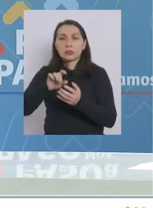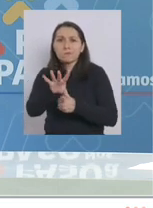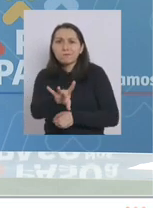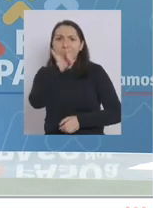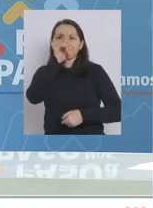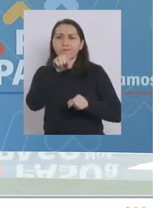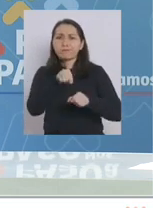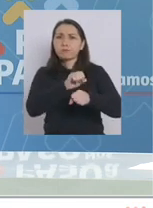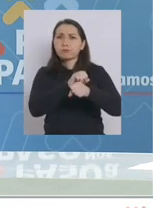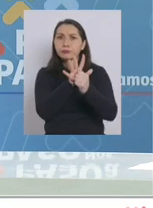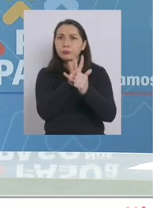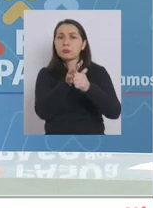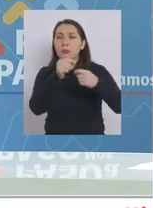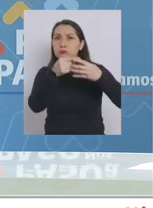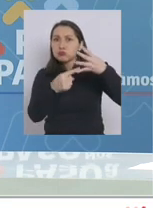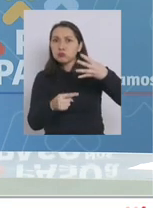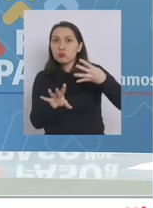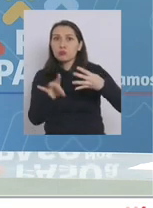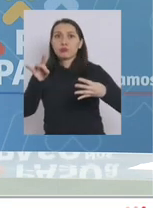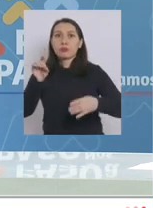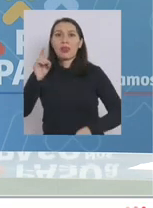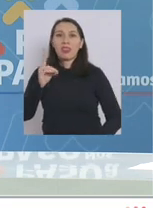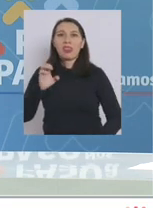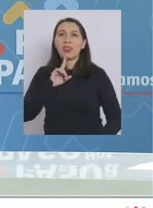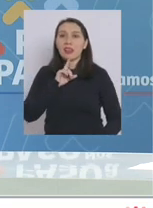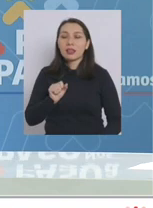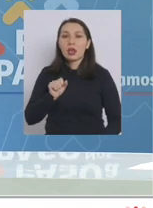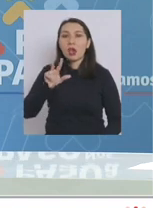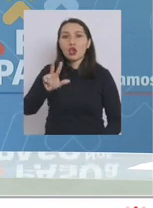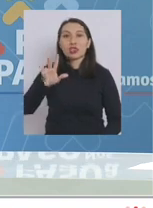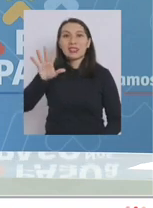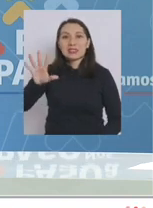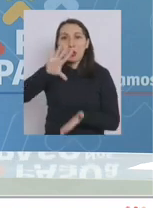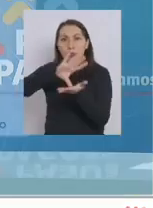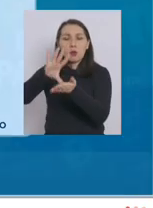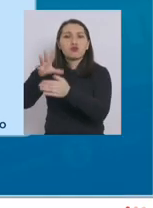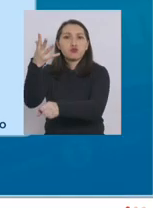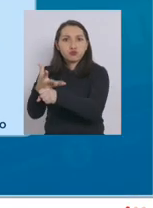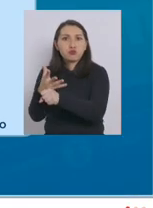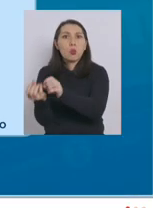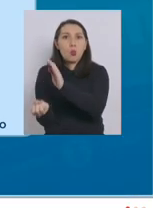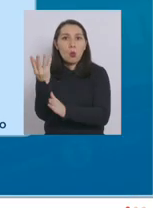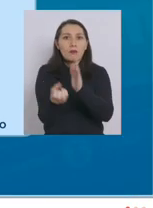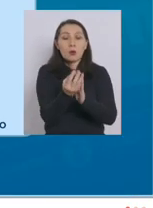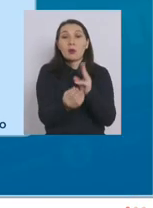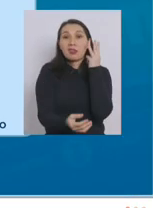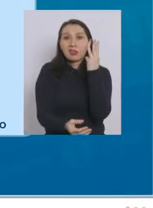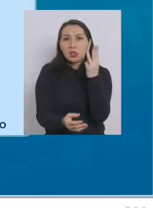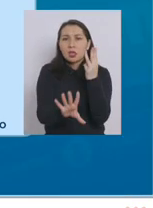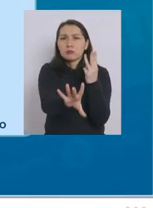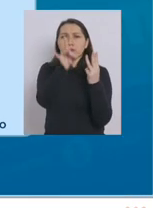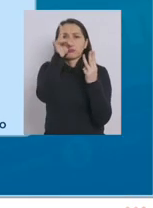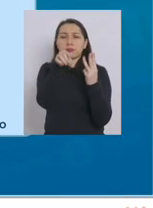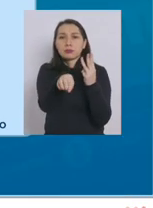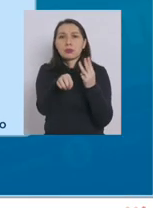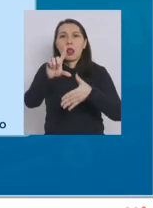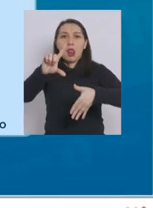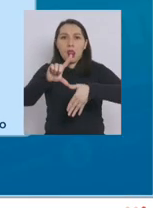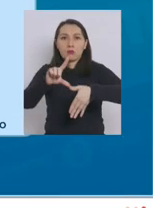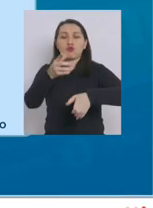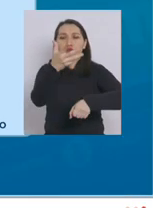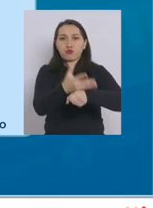identificado, según la Organización Mundial de la Salud, en 85 países, de los cuales 3 ya se han identificado en